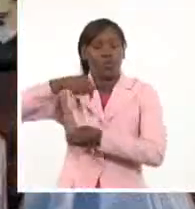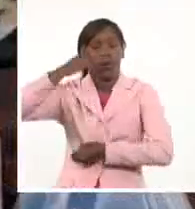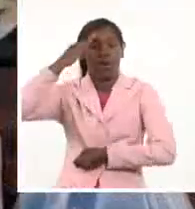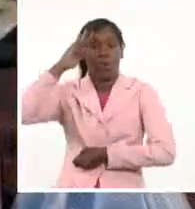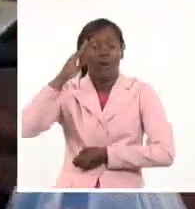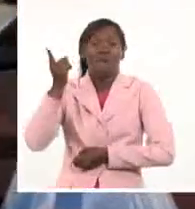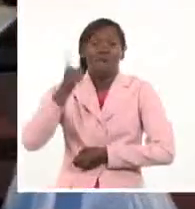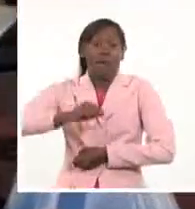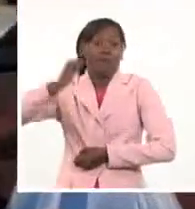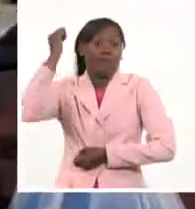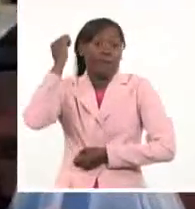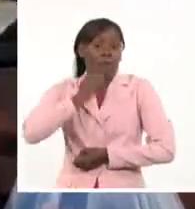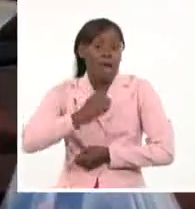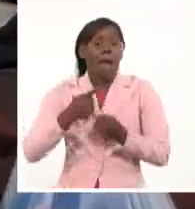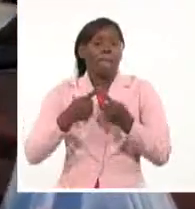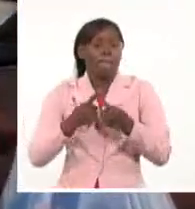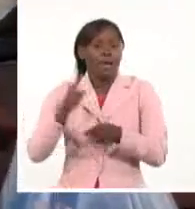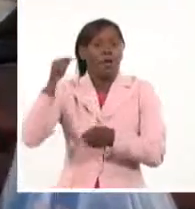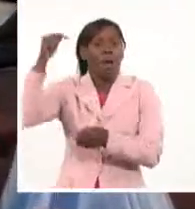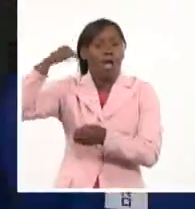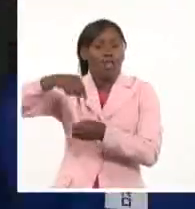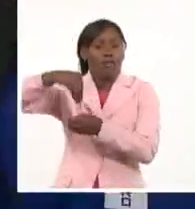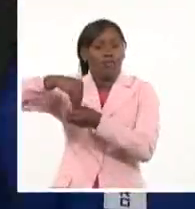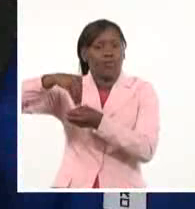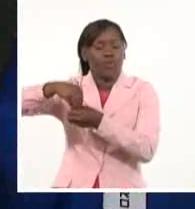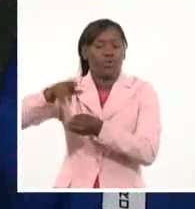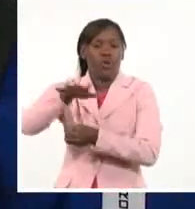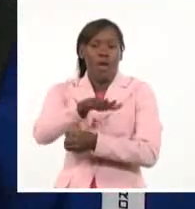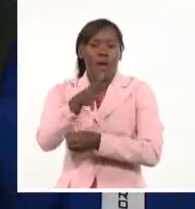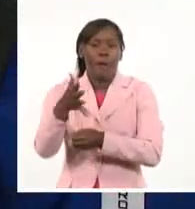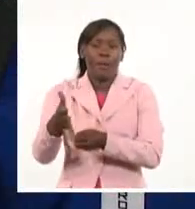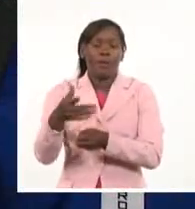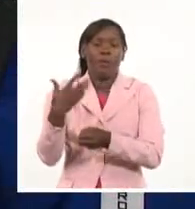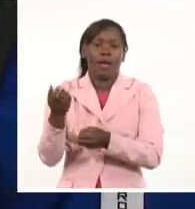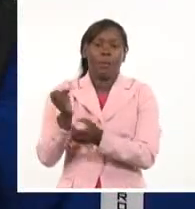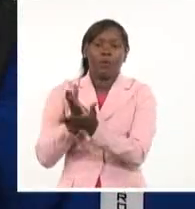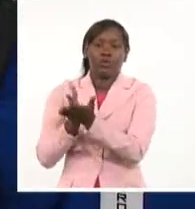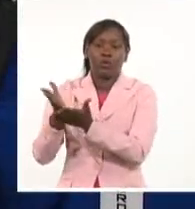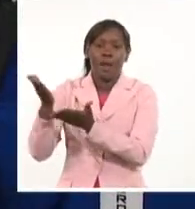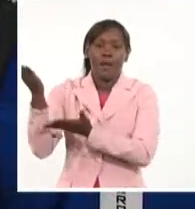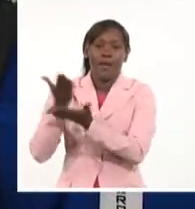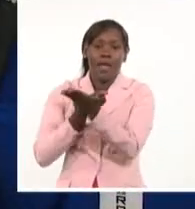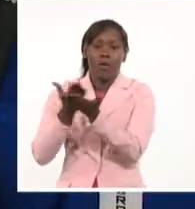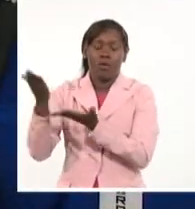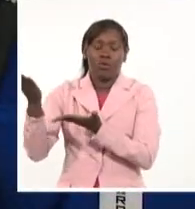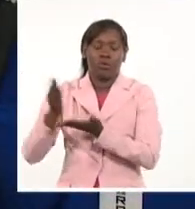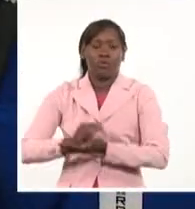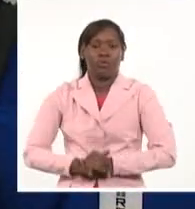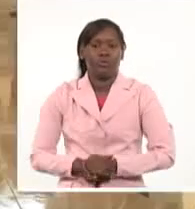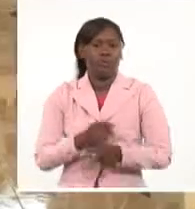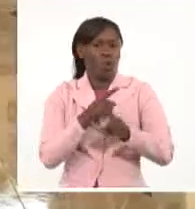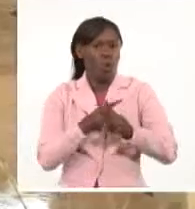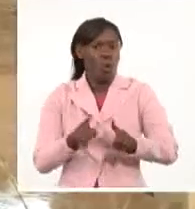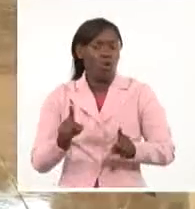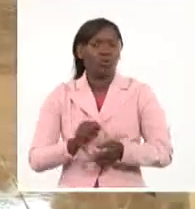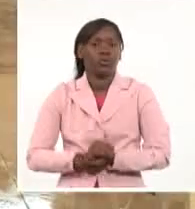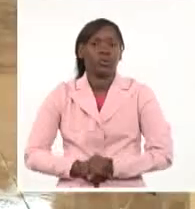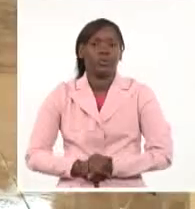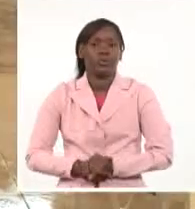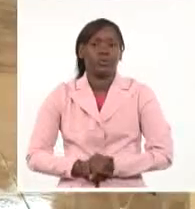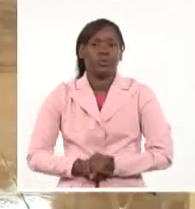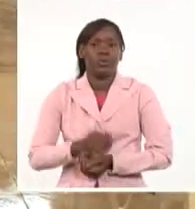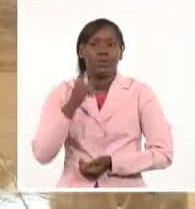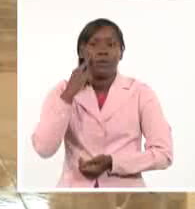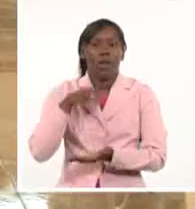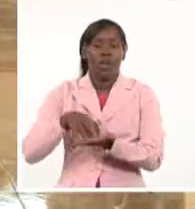crecimiento decisivo para sostener las exportaciones. Otros elementos importantes que han tributado al desarrollo de la provincia, son los nuevos